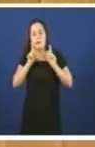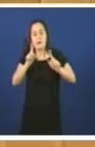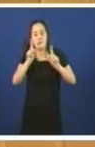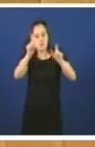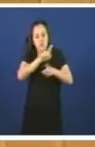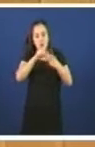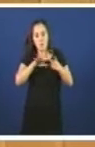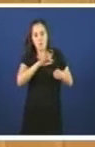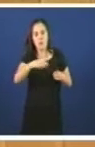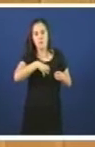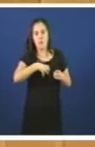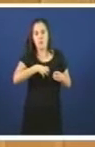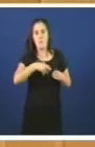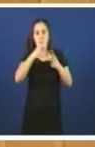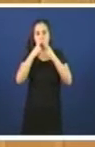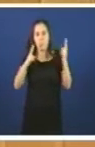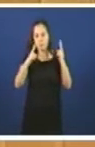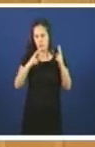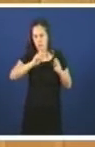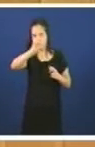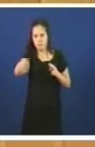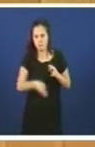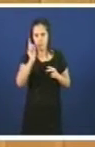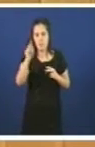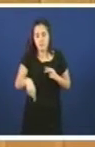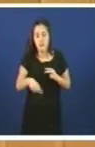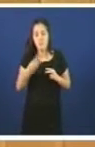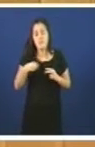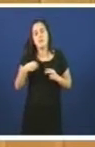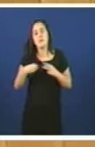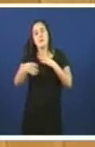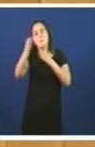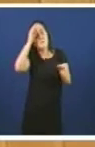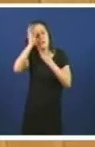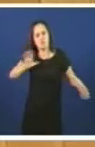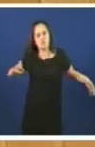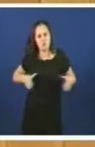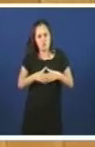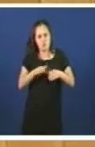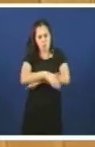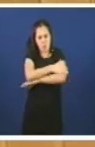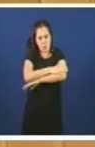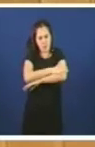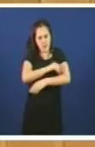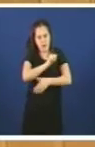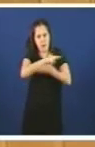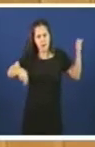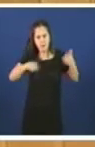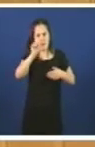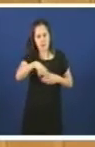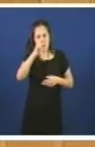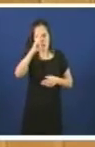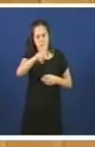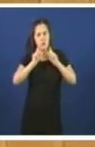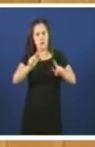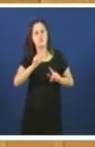pública, entre outras. E xa lle digo que os membros do grupo do goberno galego respectan a legalidade a hora de falar en galego